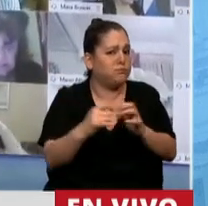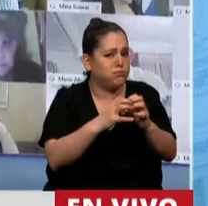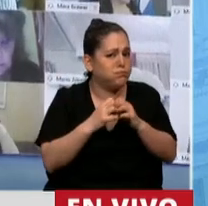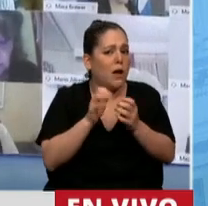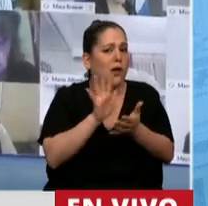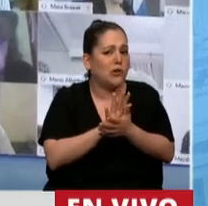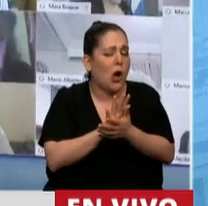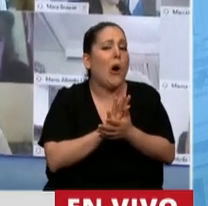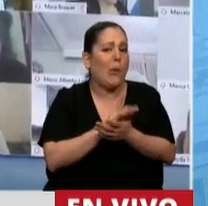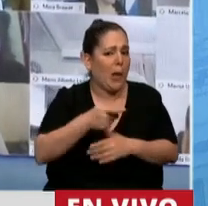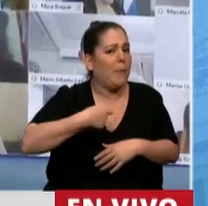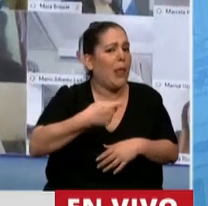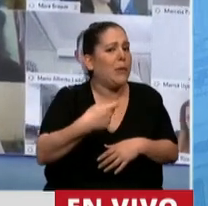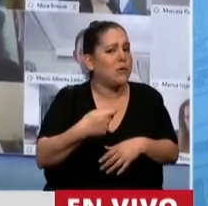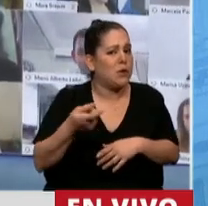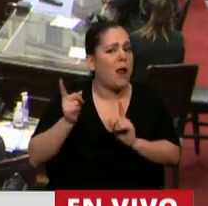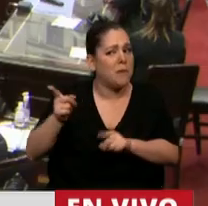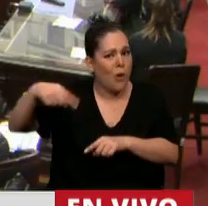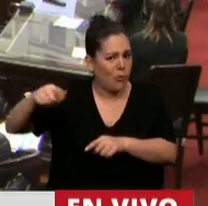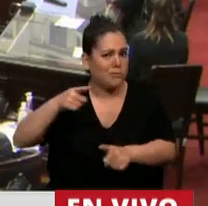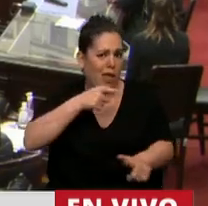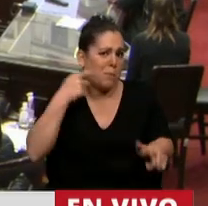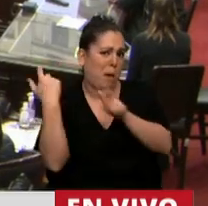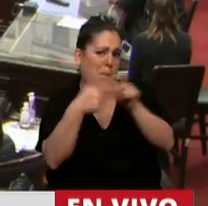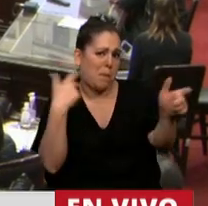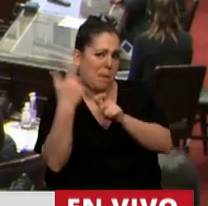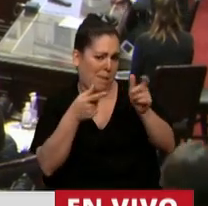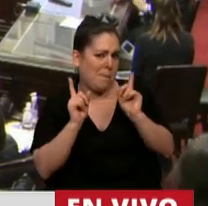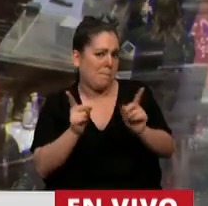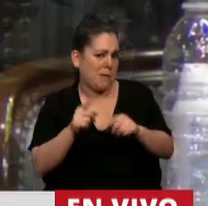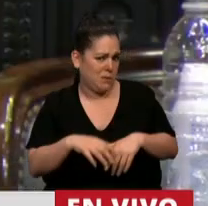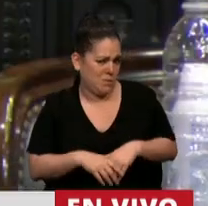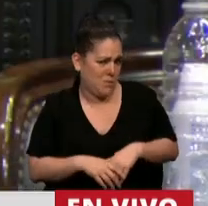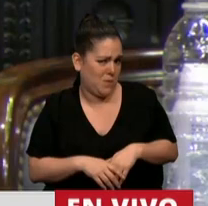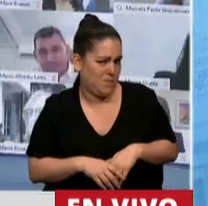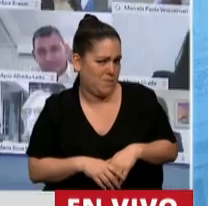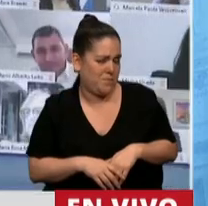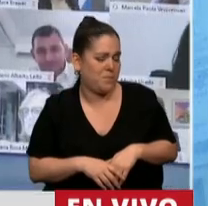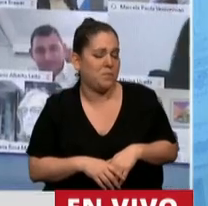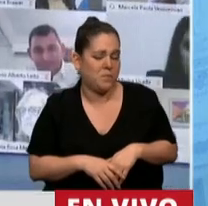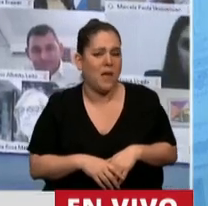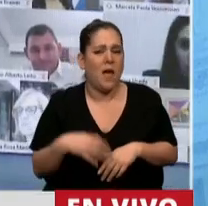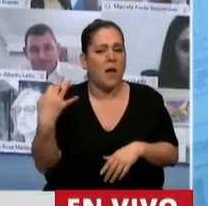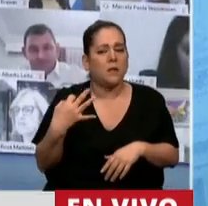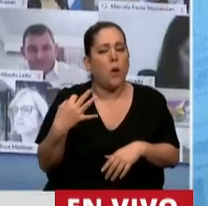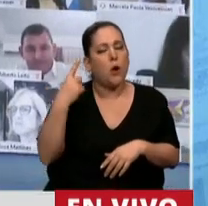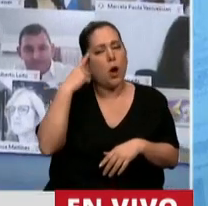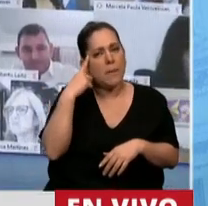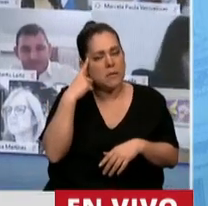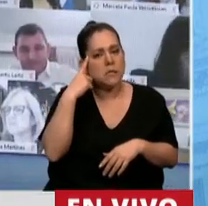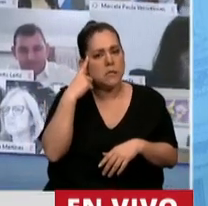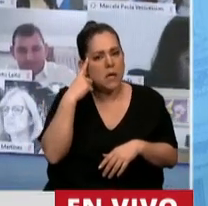La fórmula previsional. Realmente, mire, Presidenta, es bueno preguntarse por qué